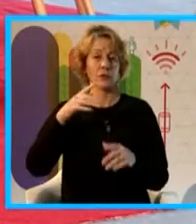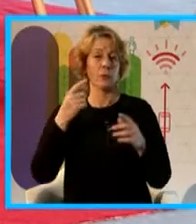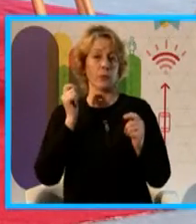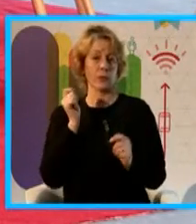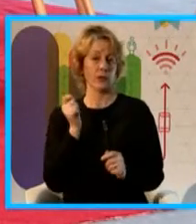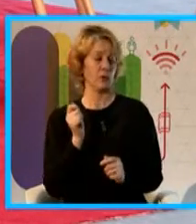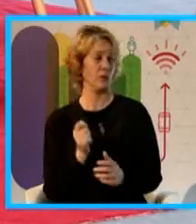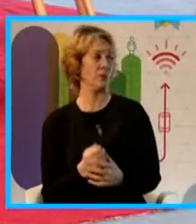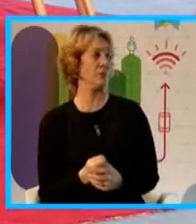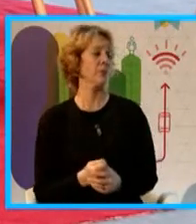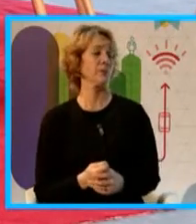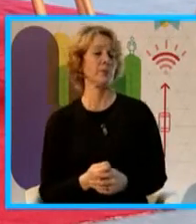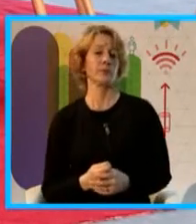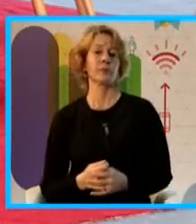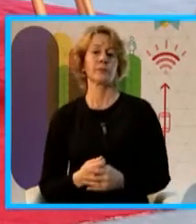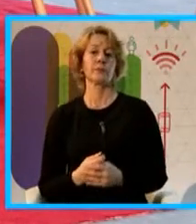Adelante entonces, Pablo.